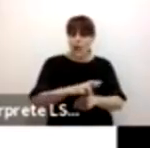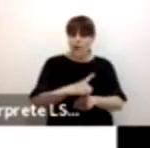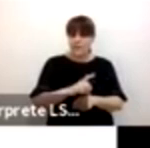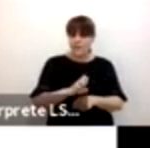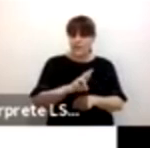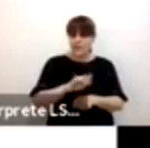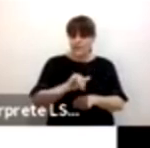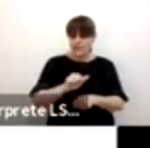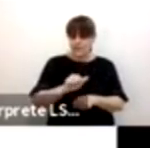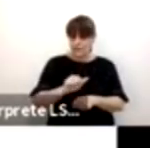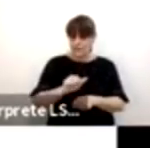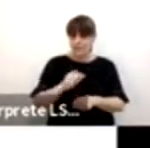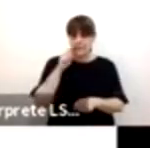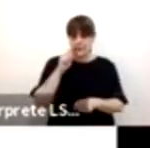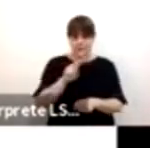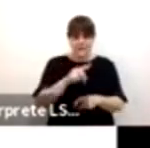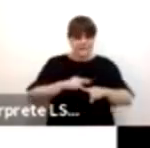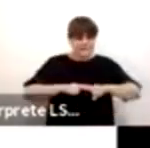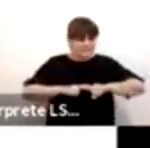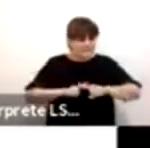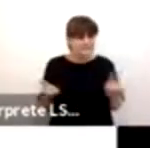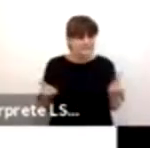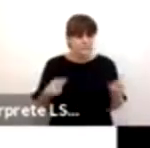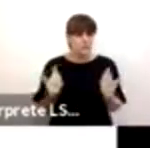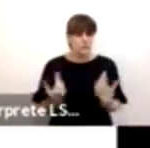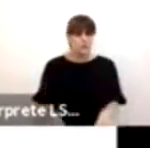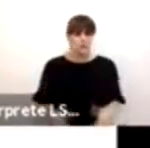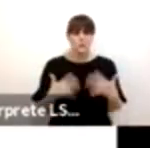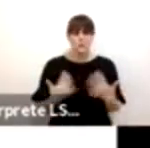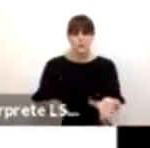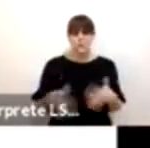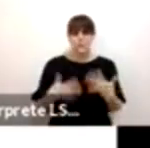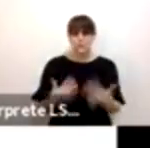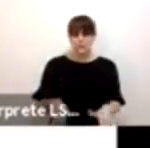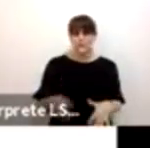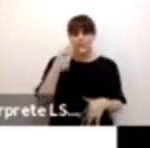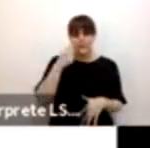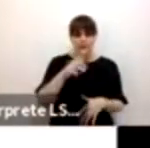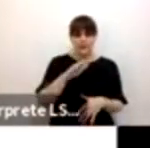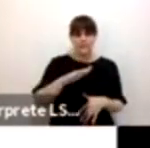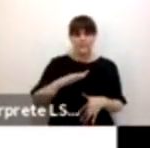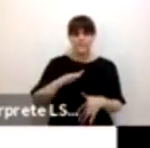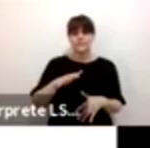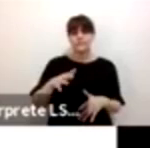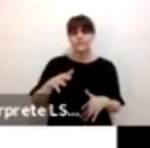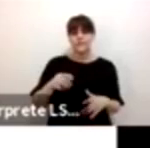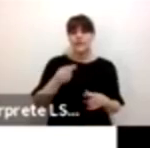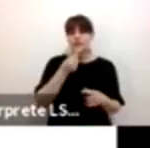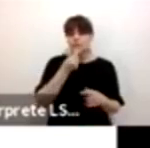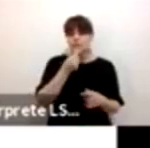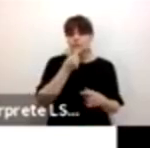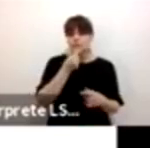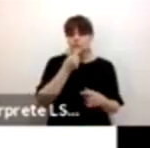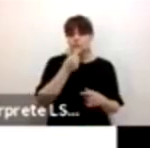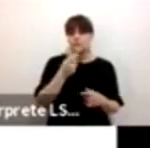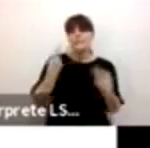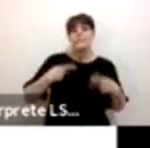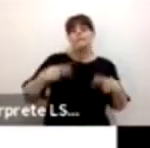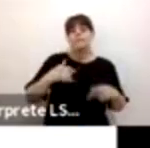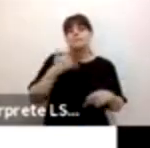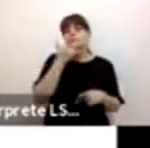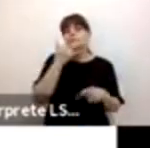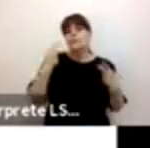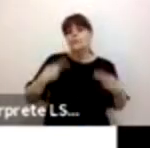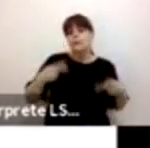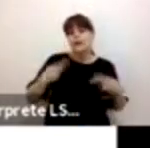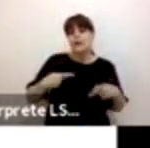los enormes contrastes, mientras que en la población de mayores ingresos, que es